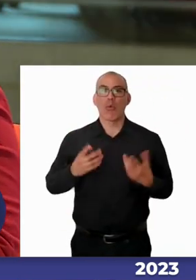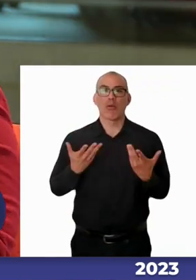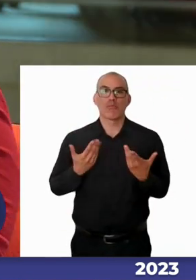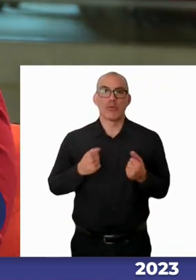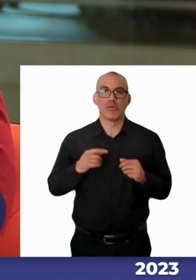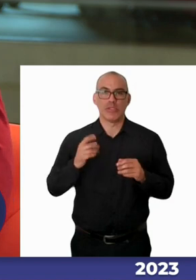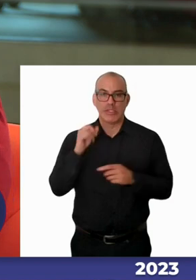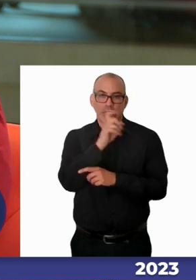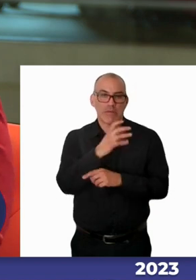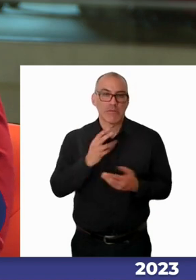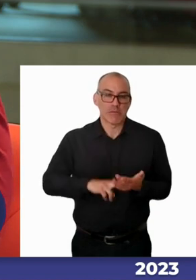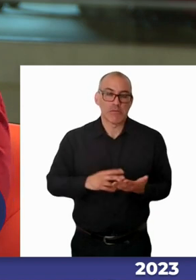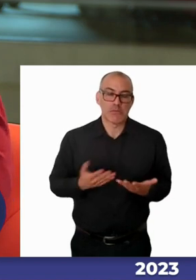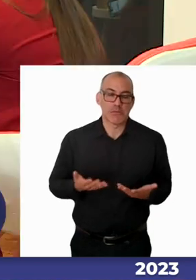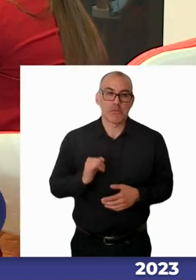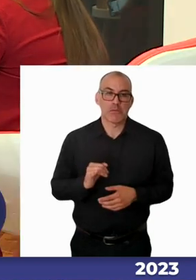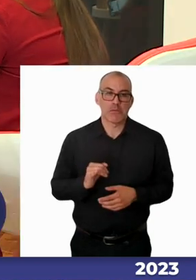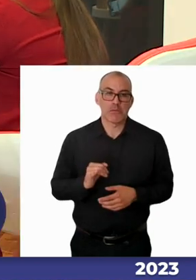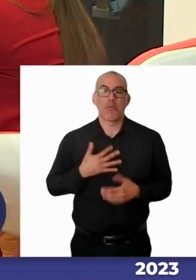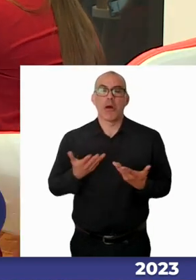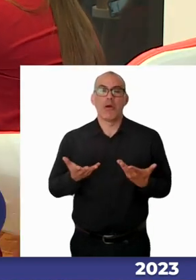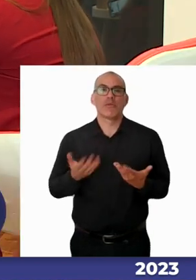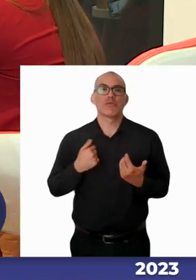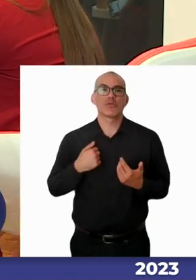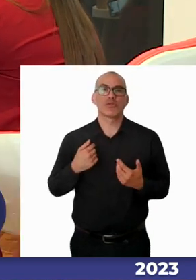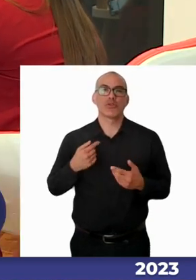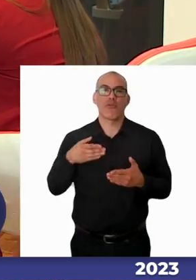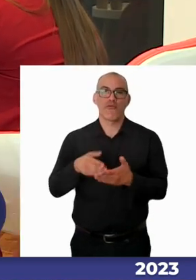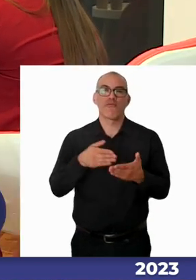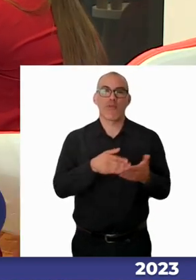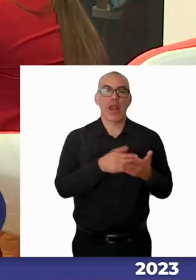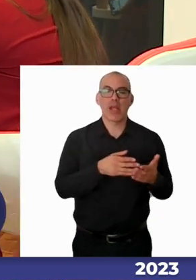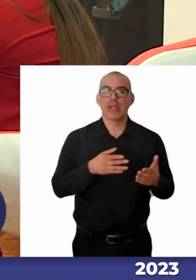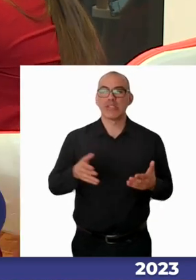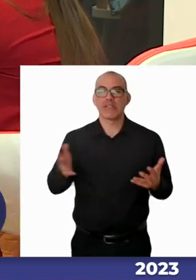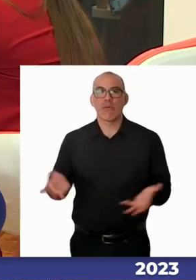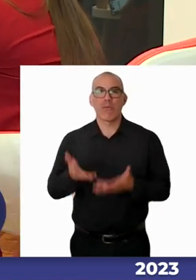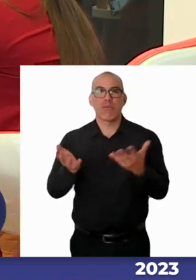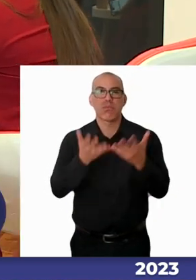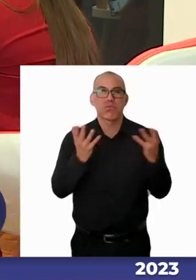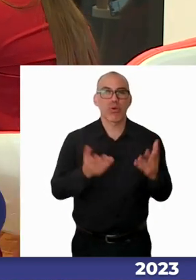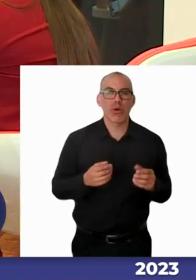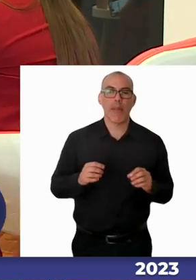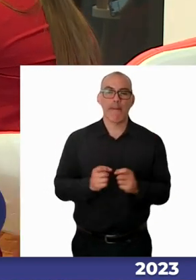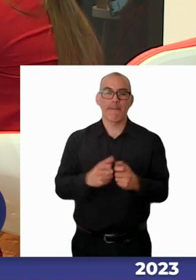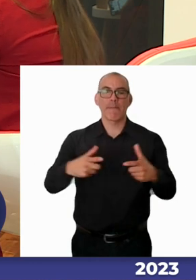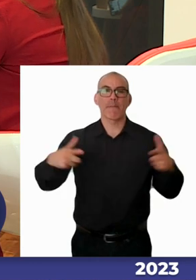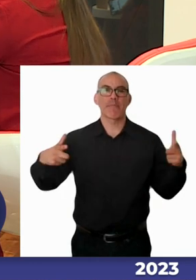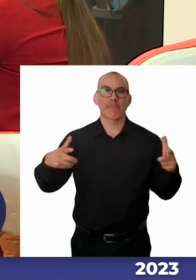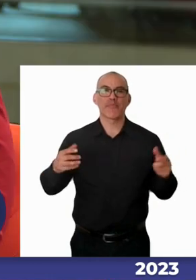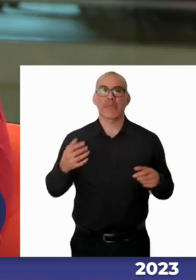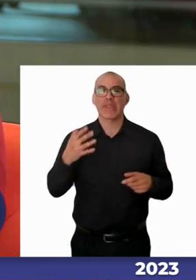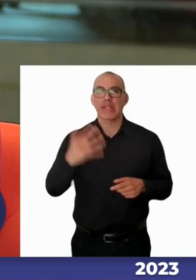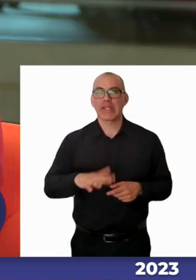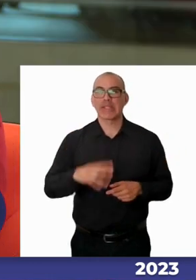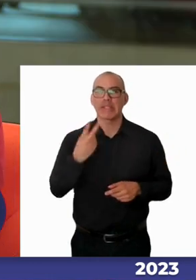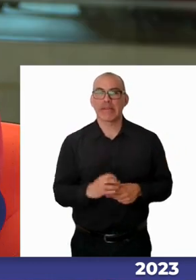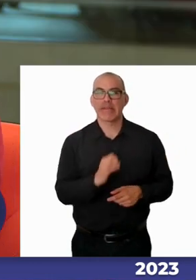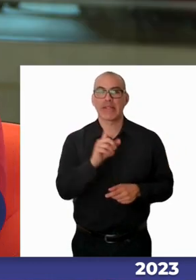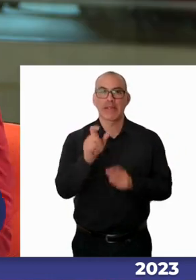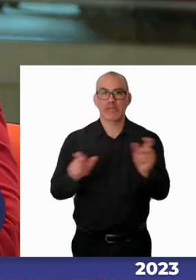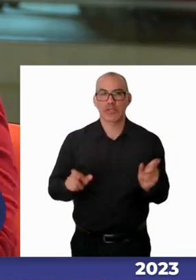programas de apoyo estos profesionales se incentivan e incentivan a la masa a 15, 20 personas a